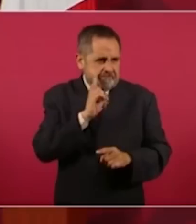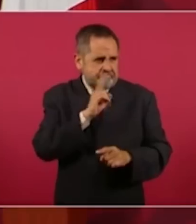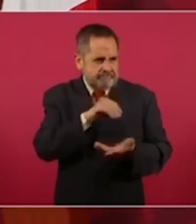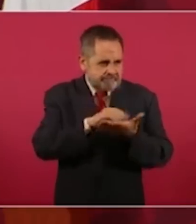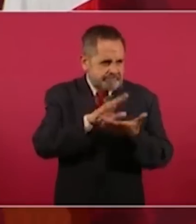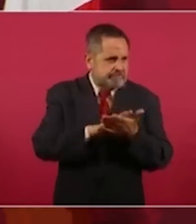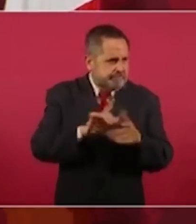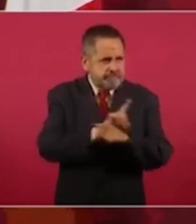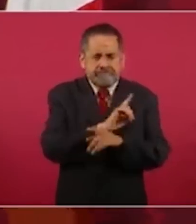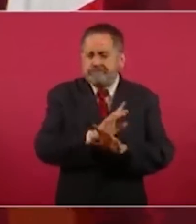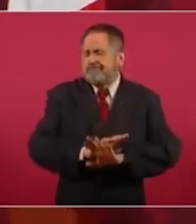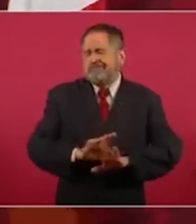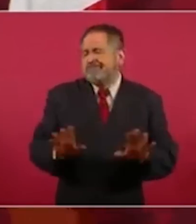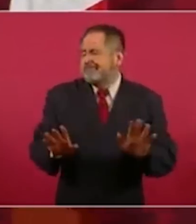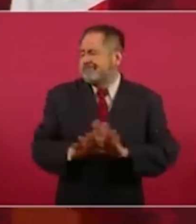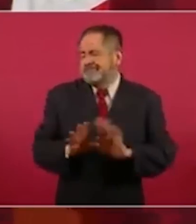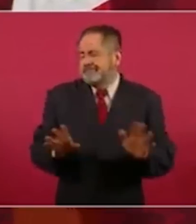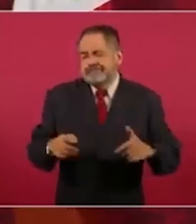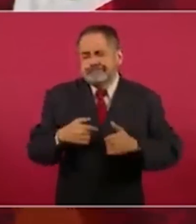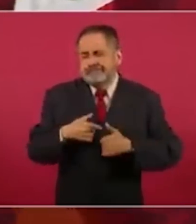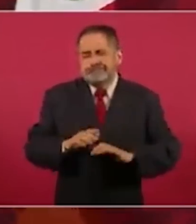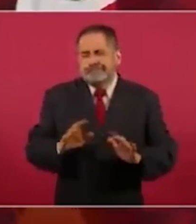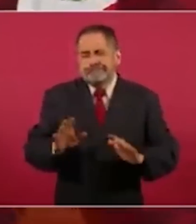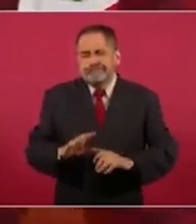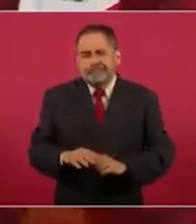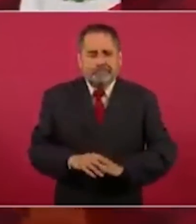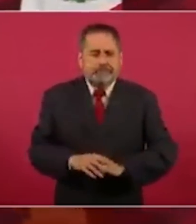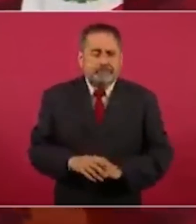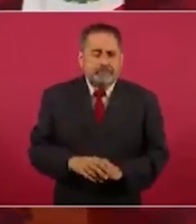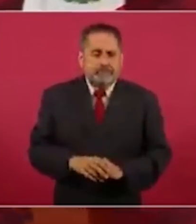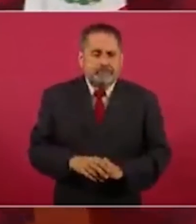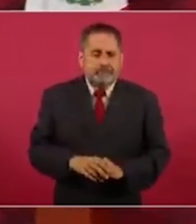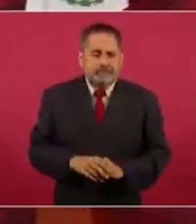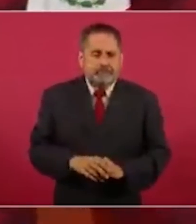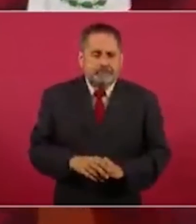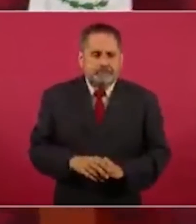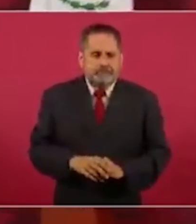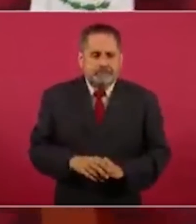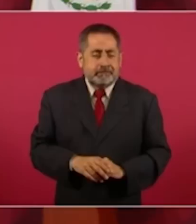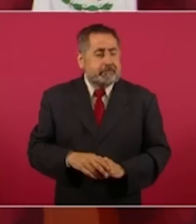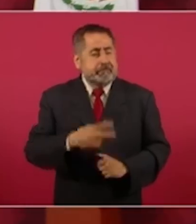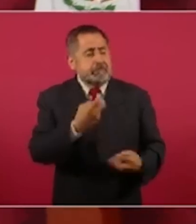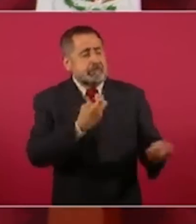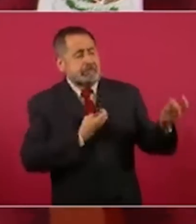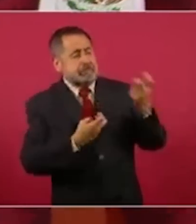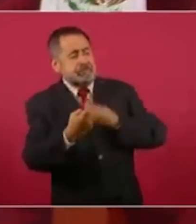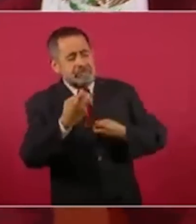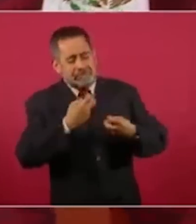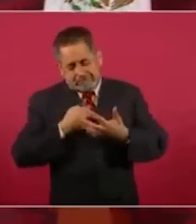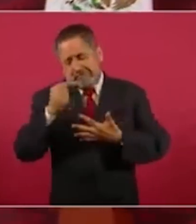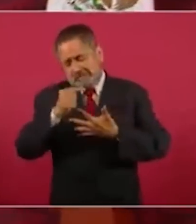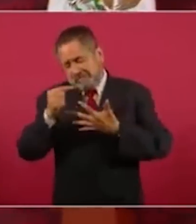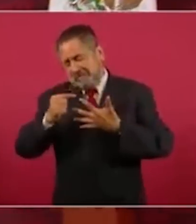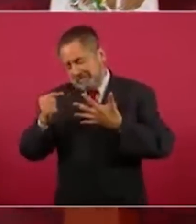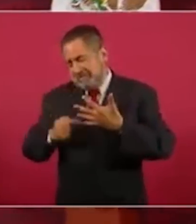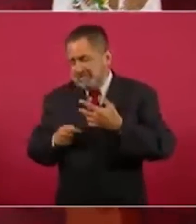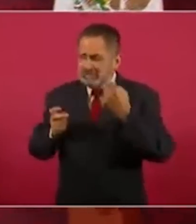de a mí me pueden acusar de muchas cosas,